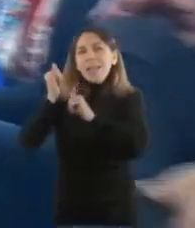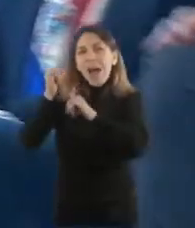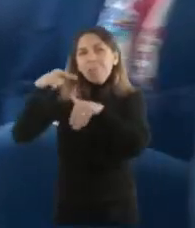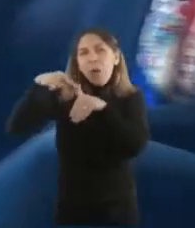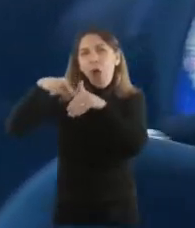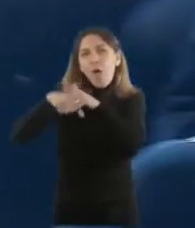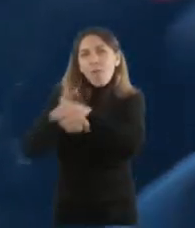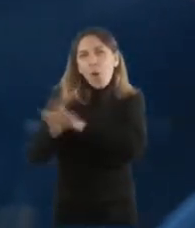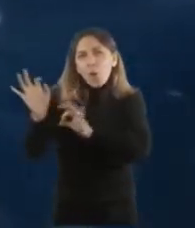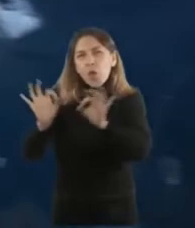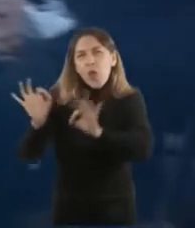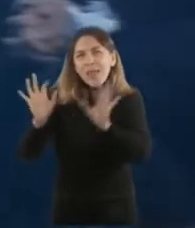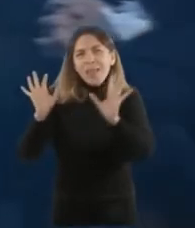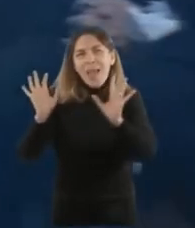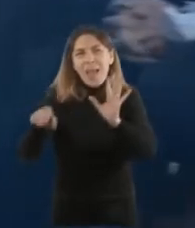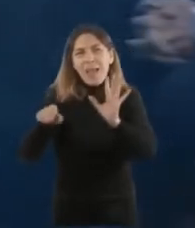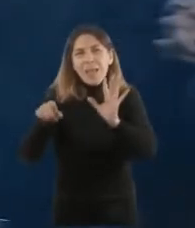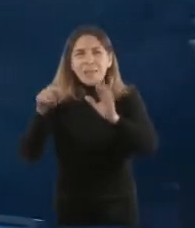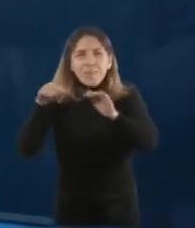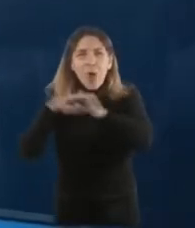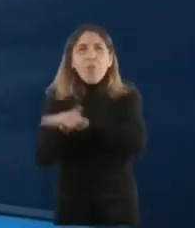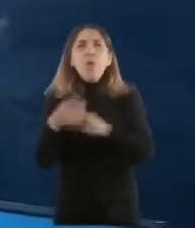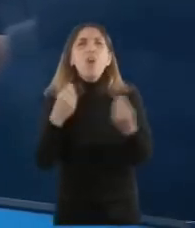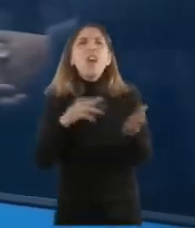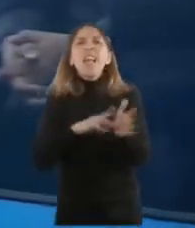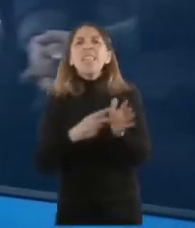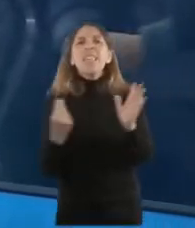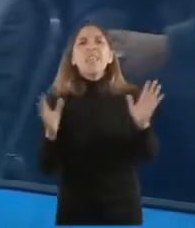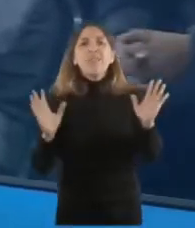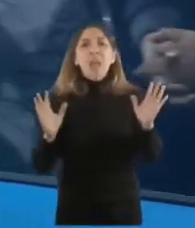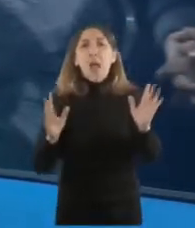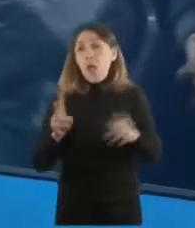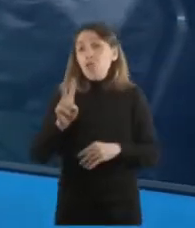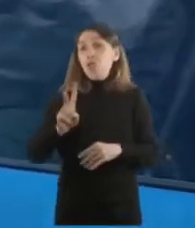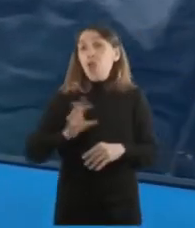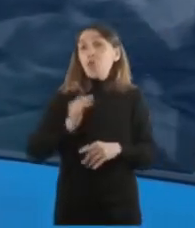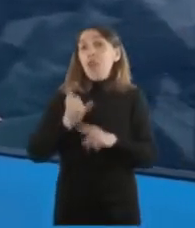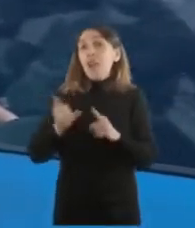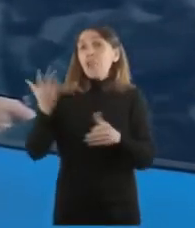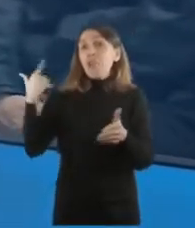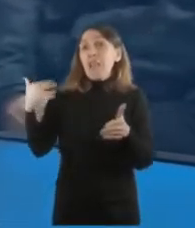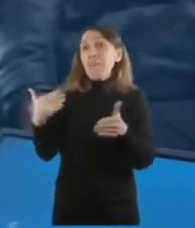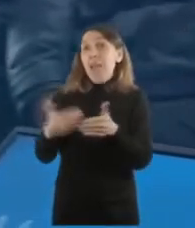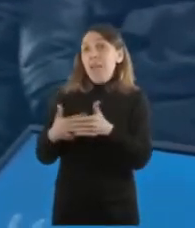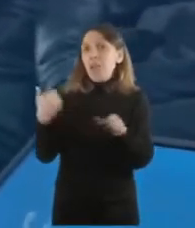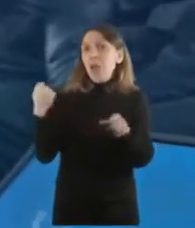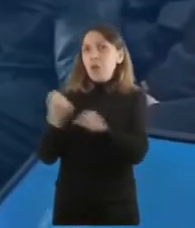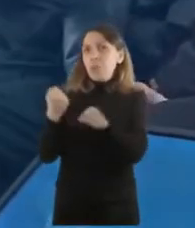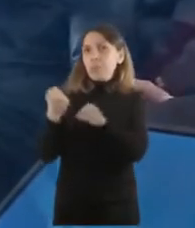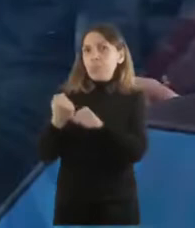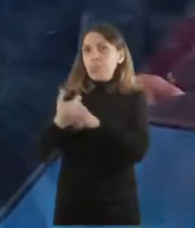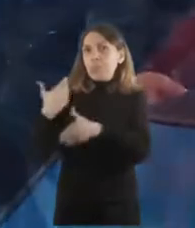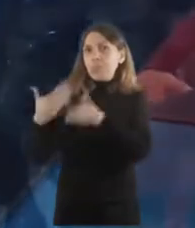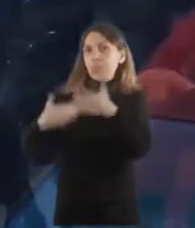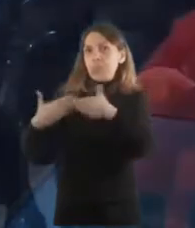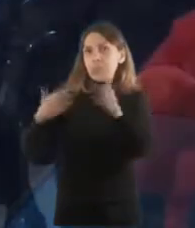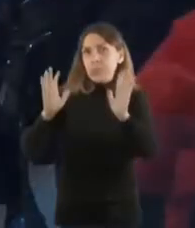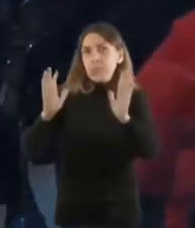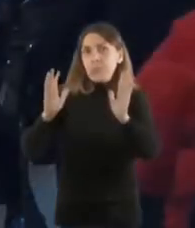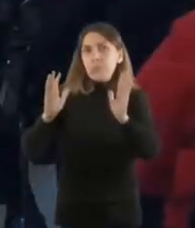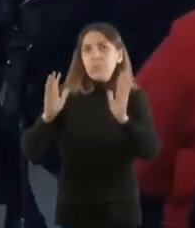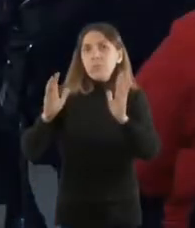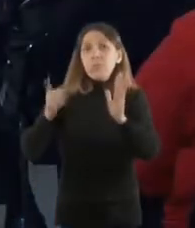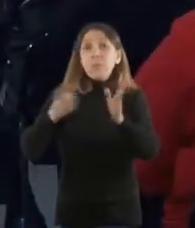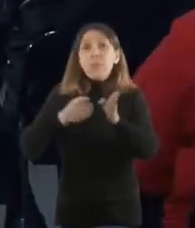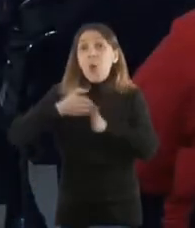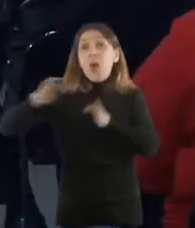qué significaba estos dos años y medio de trabajo, esta etapa de